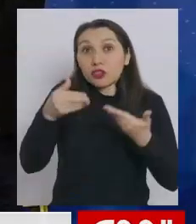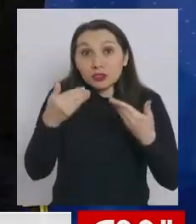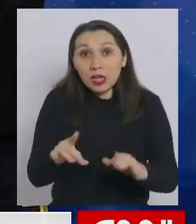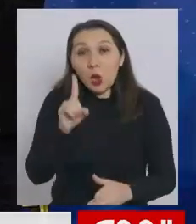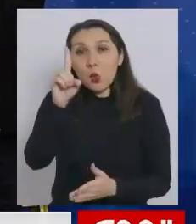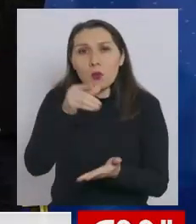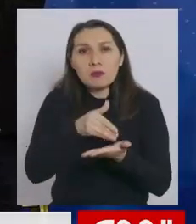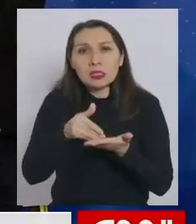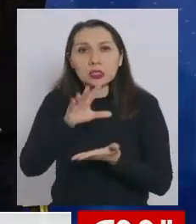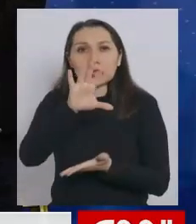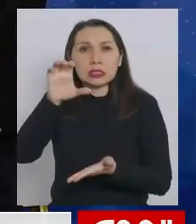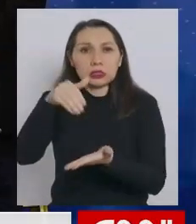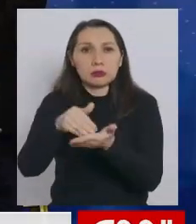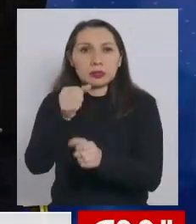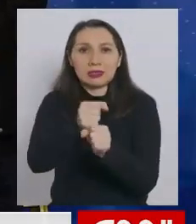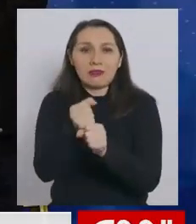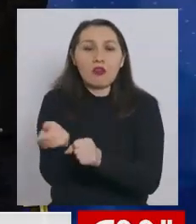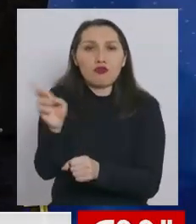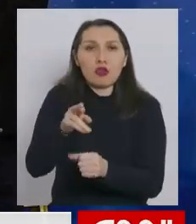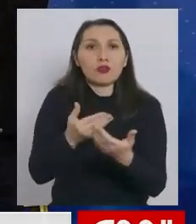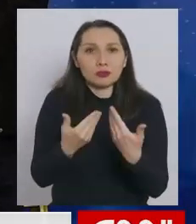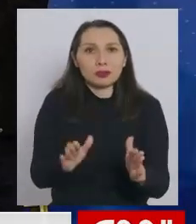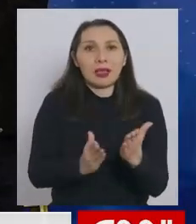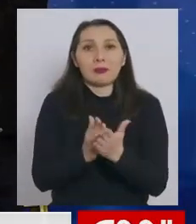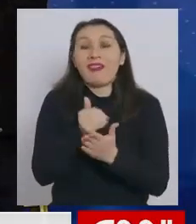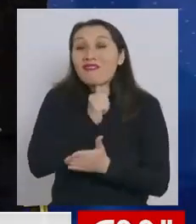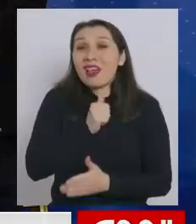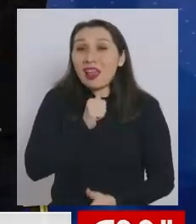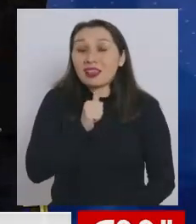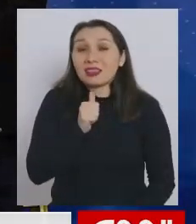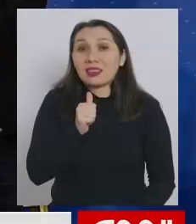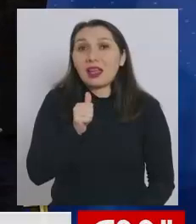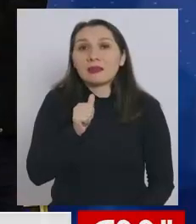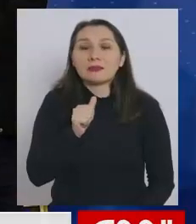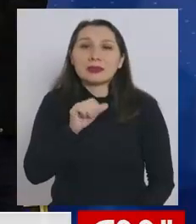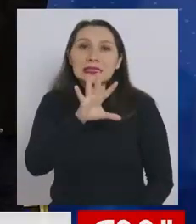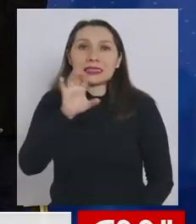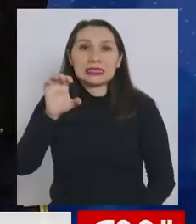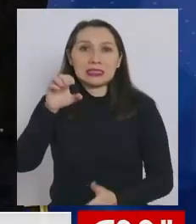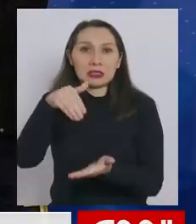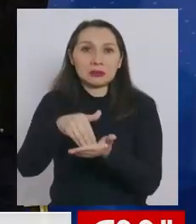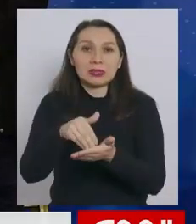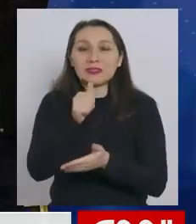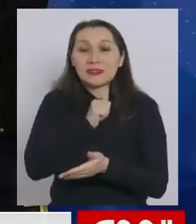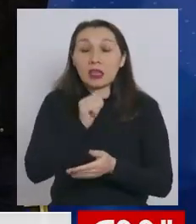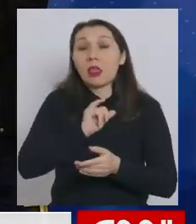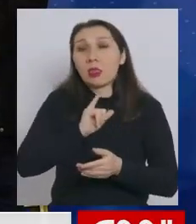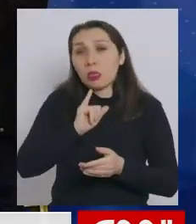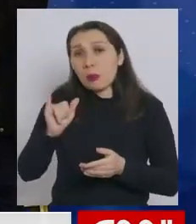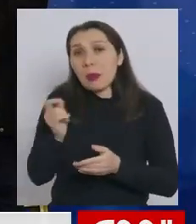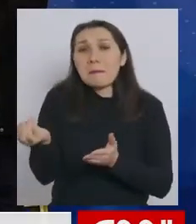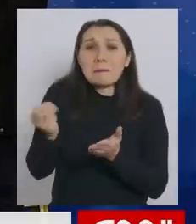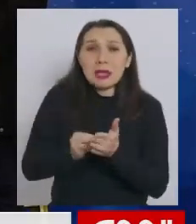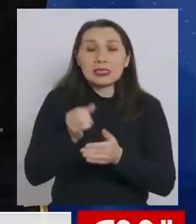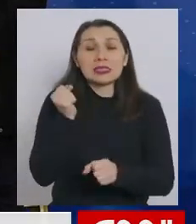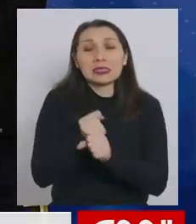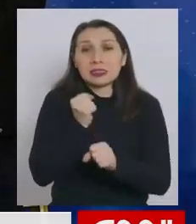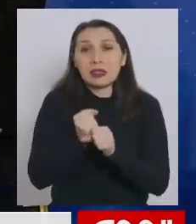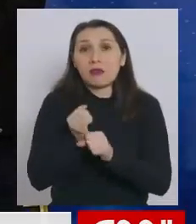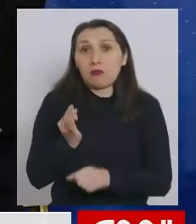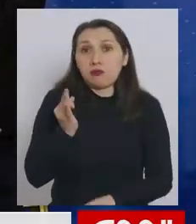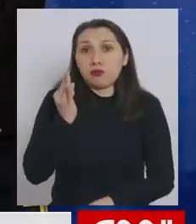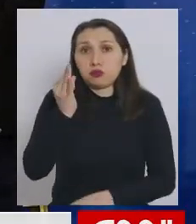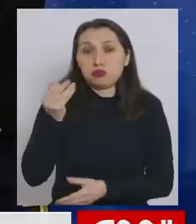millón y medio de empleos. Nos falta por recuperar ese medio millón y después seguir creando empleos para las futuras